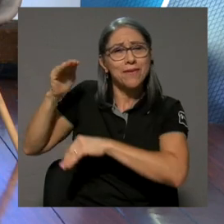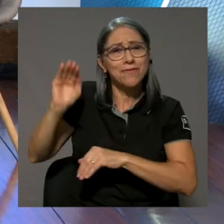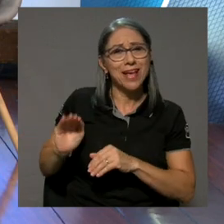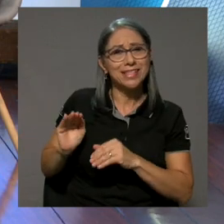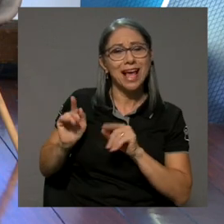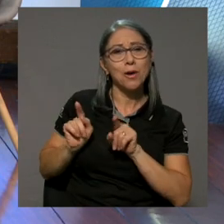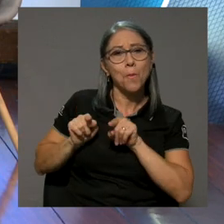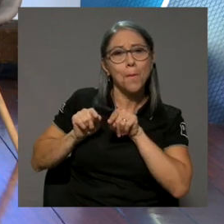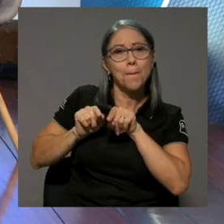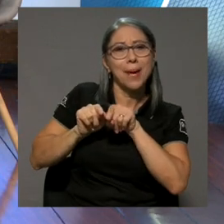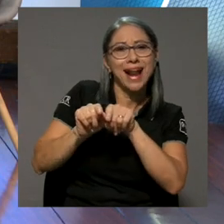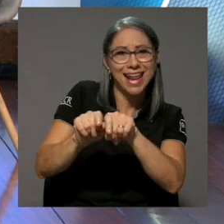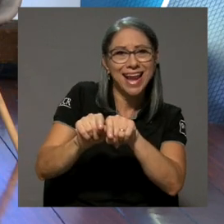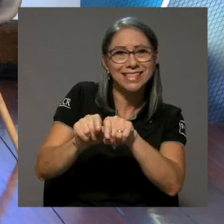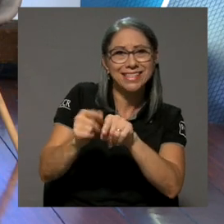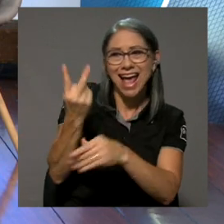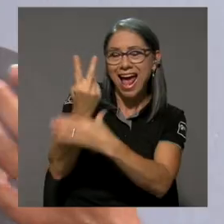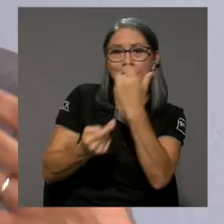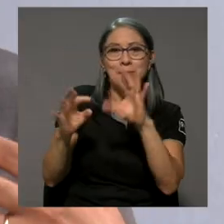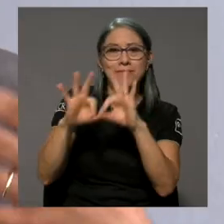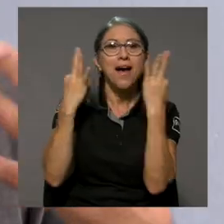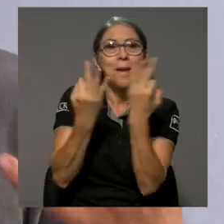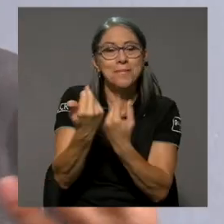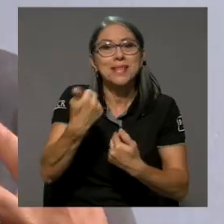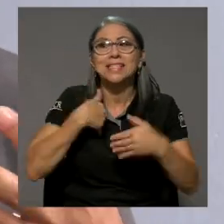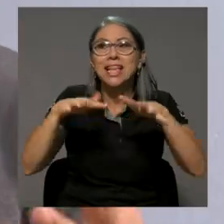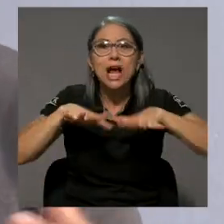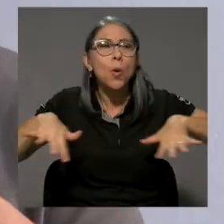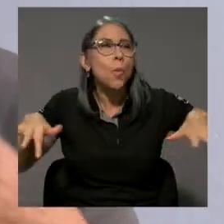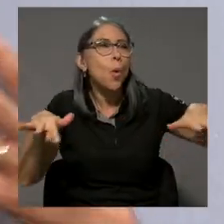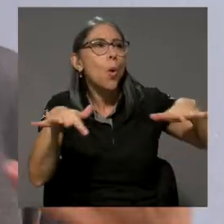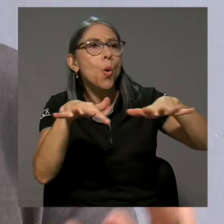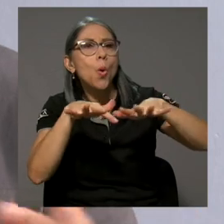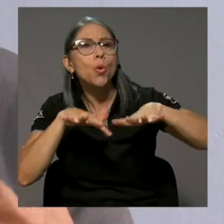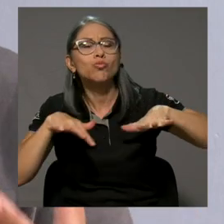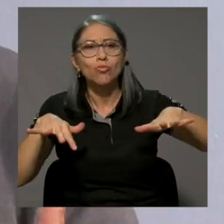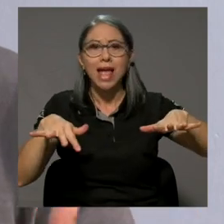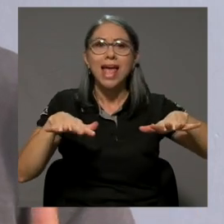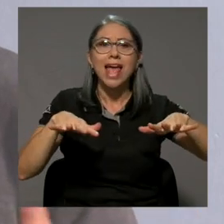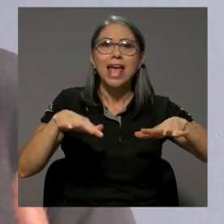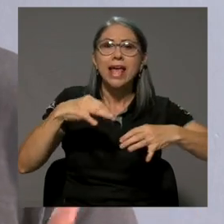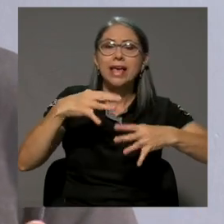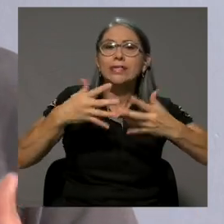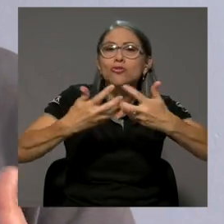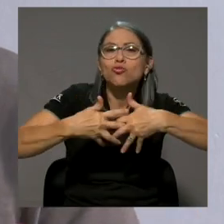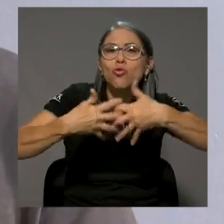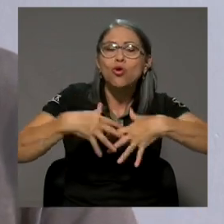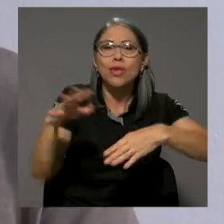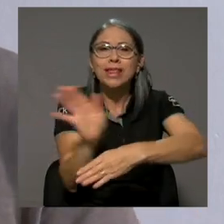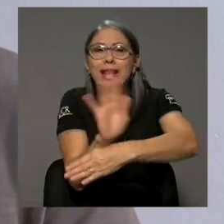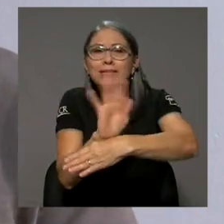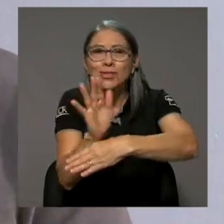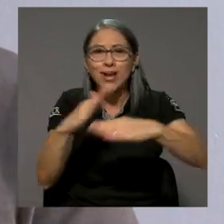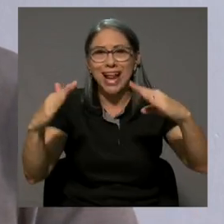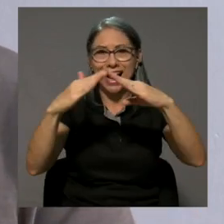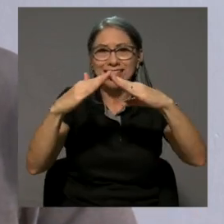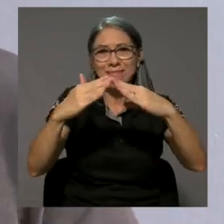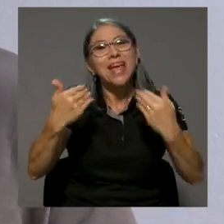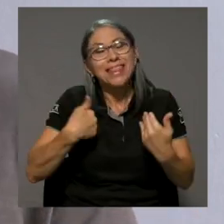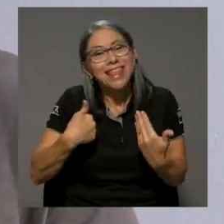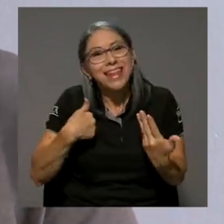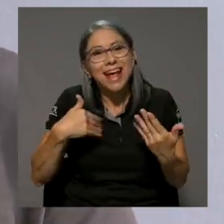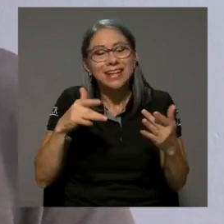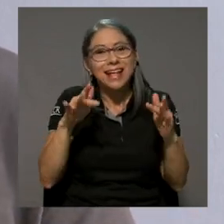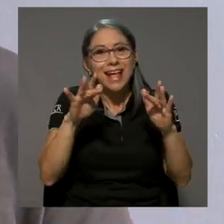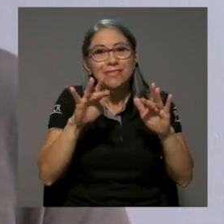en muchos sentidos. Ambas familias tenían un estudio o un tipo de estudio de televisión en la casa, por lo menos cámaras